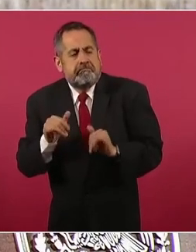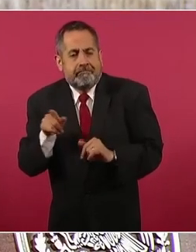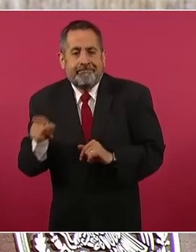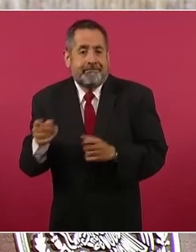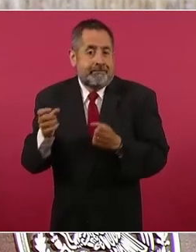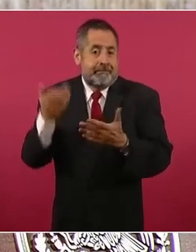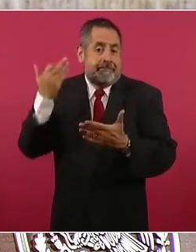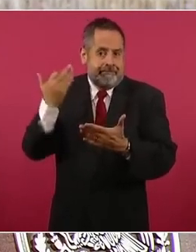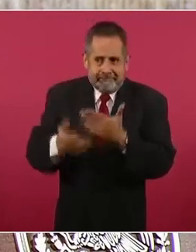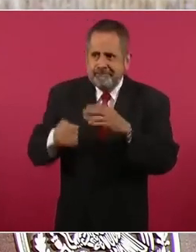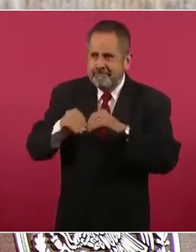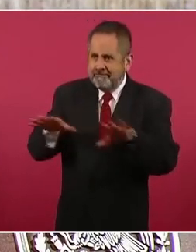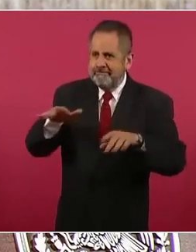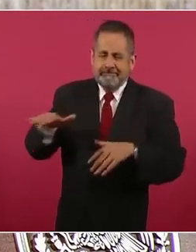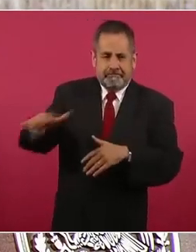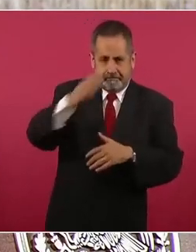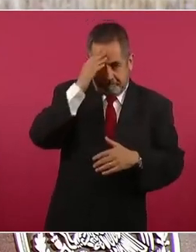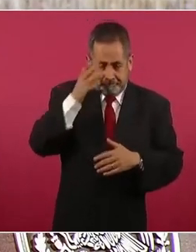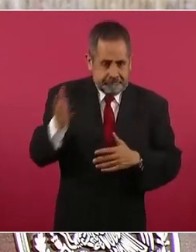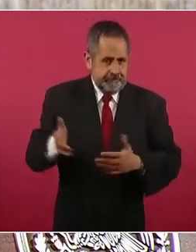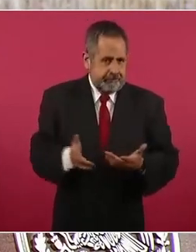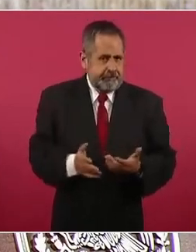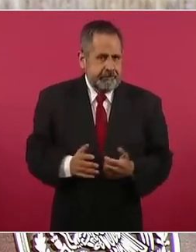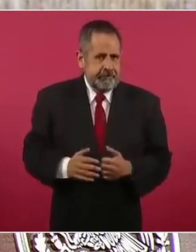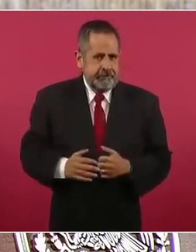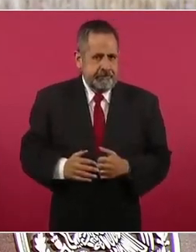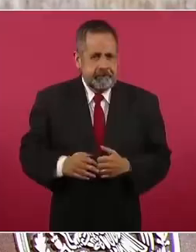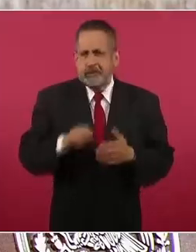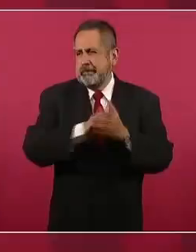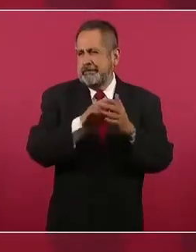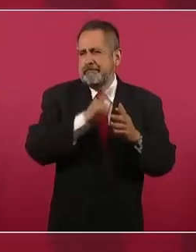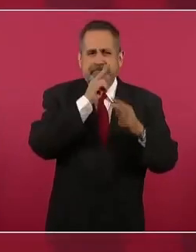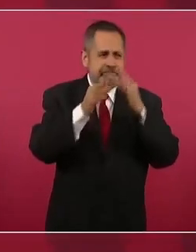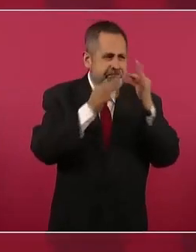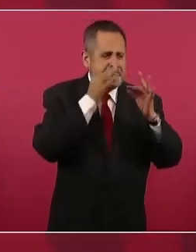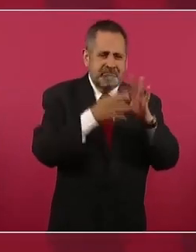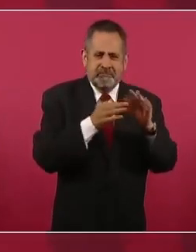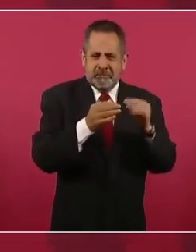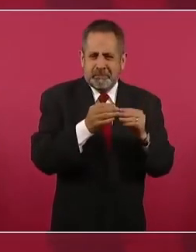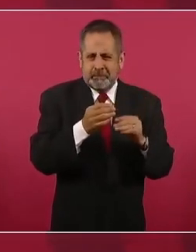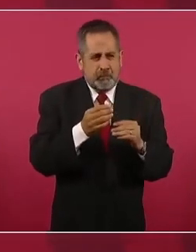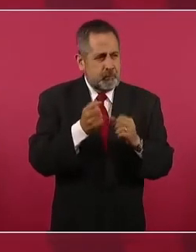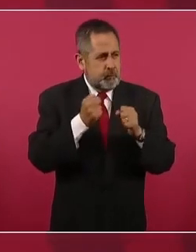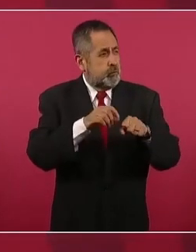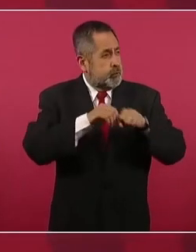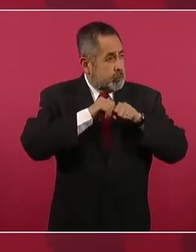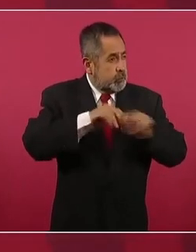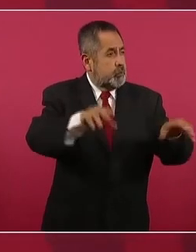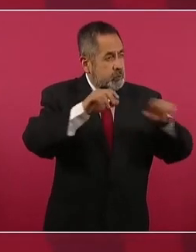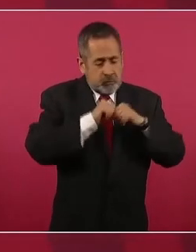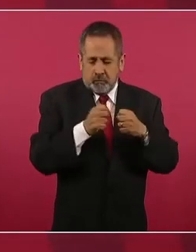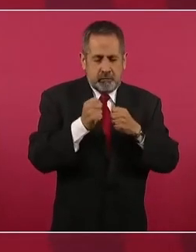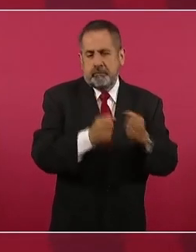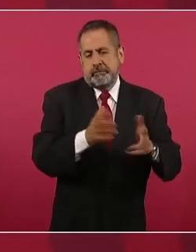Por estamos hablando de noticias muy difundidas